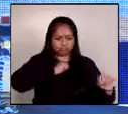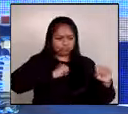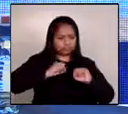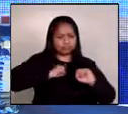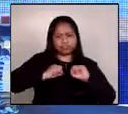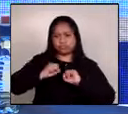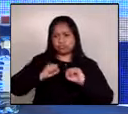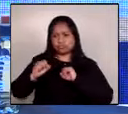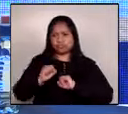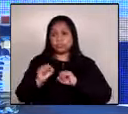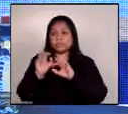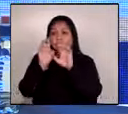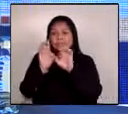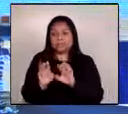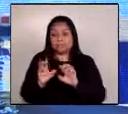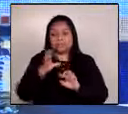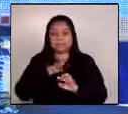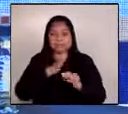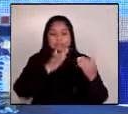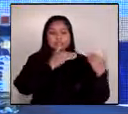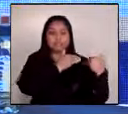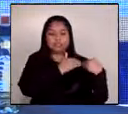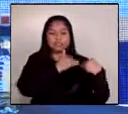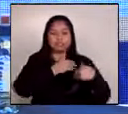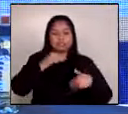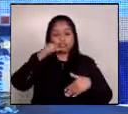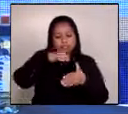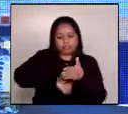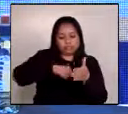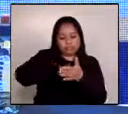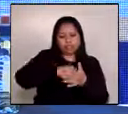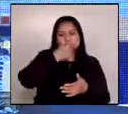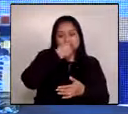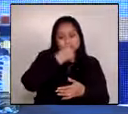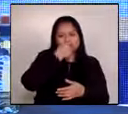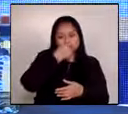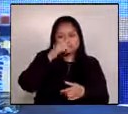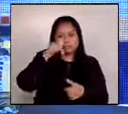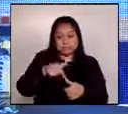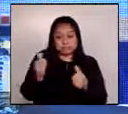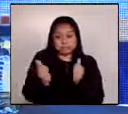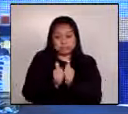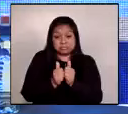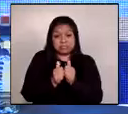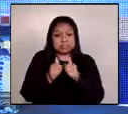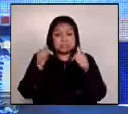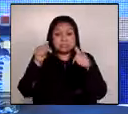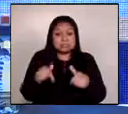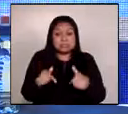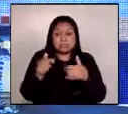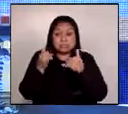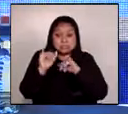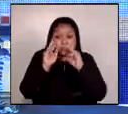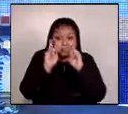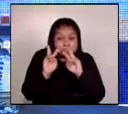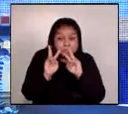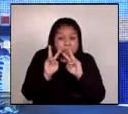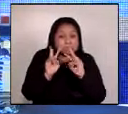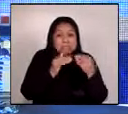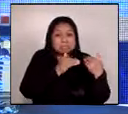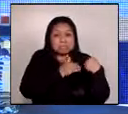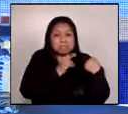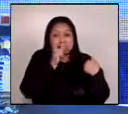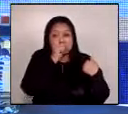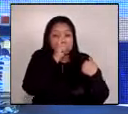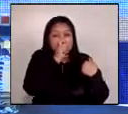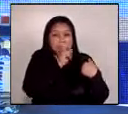actores que tengan un compromiso con la lucha contra la corrupción en este momento no hemos advertido ese compromiso han sido años